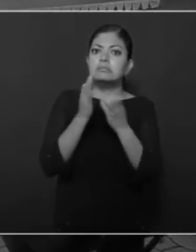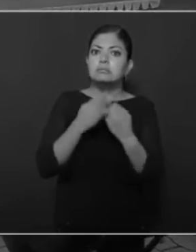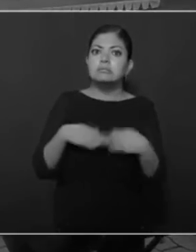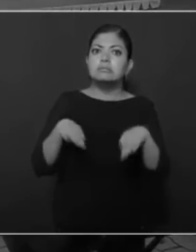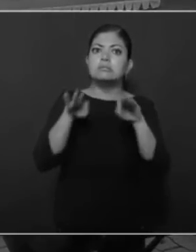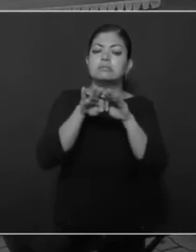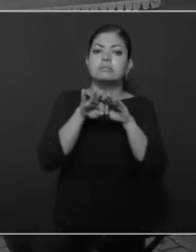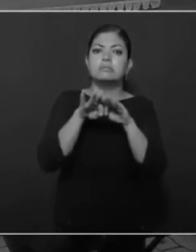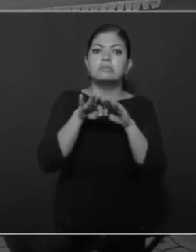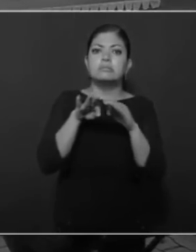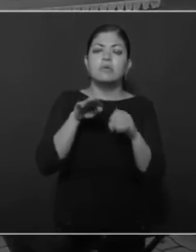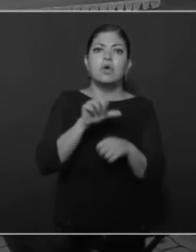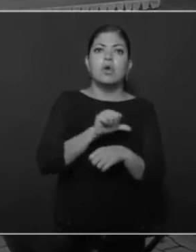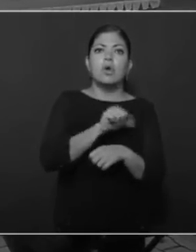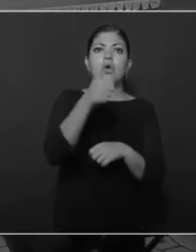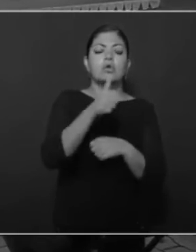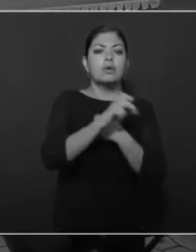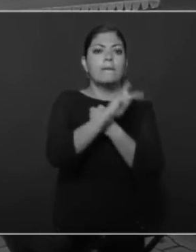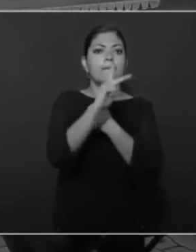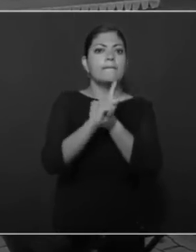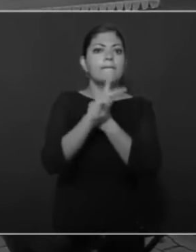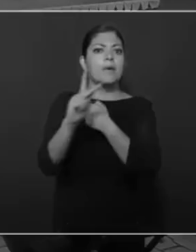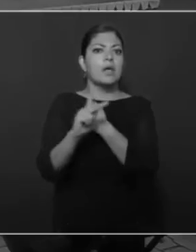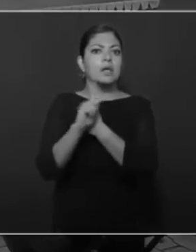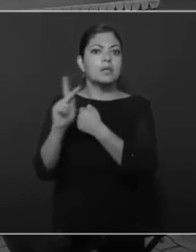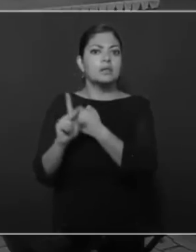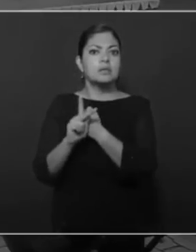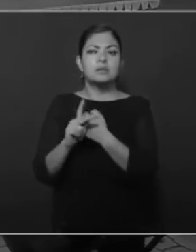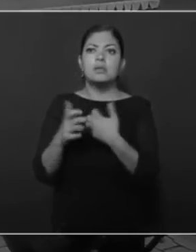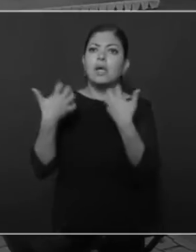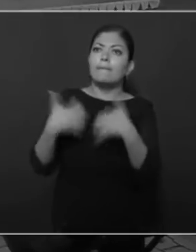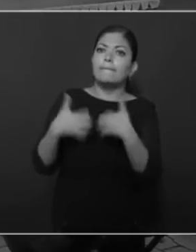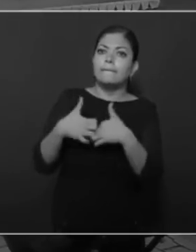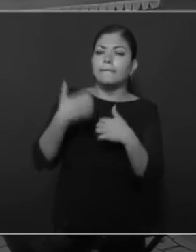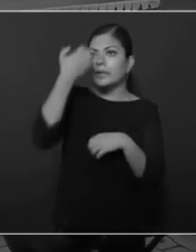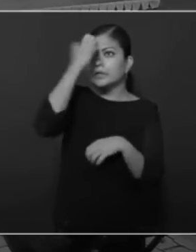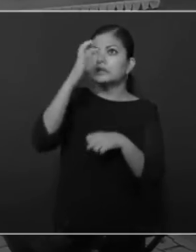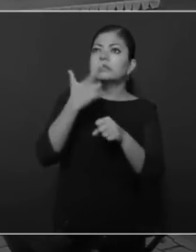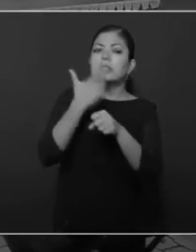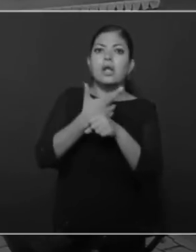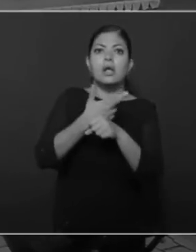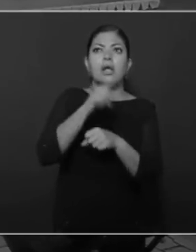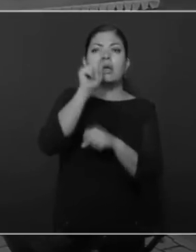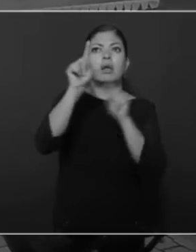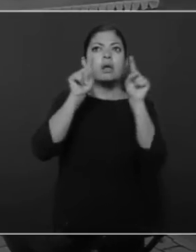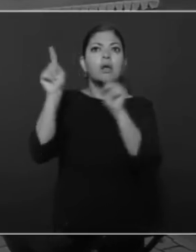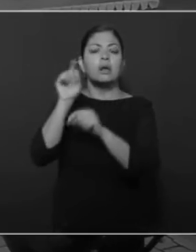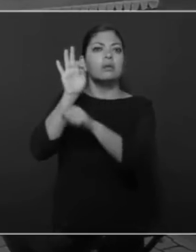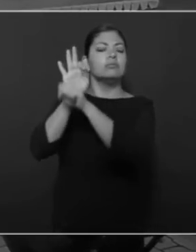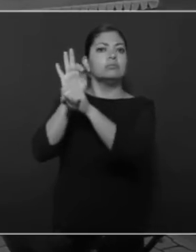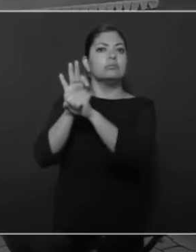y de empresas extranjeras. Es increíble.